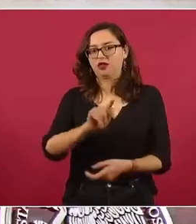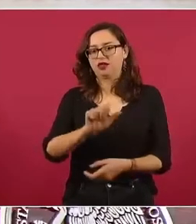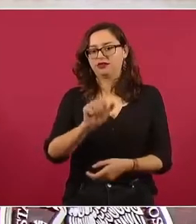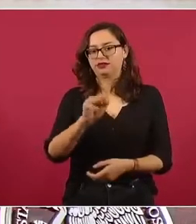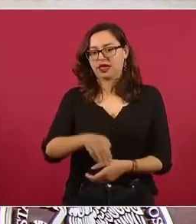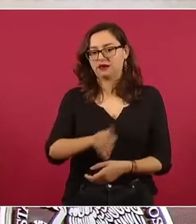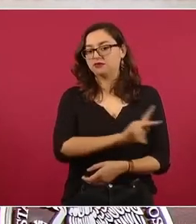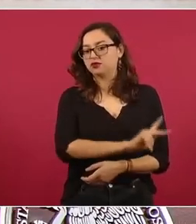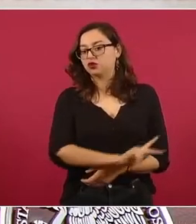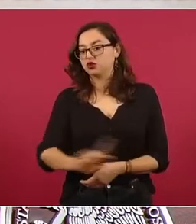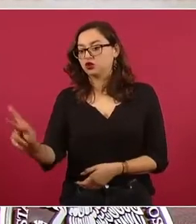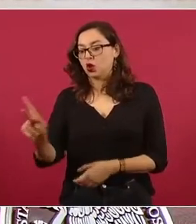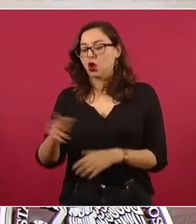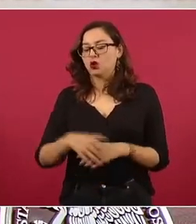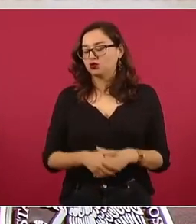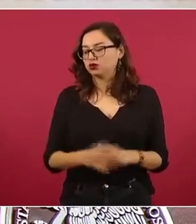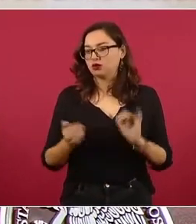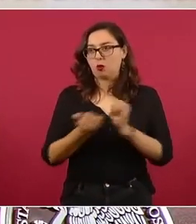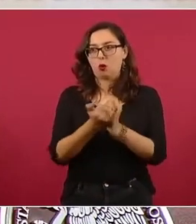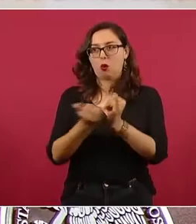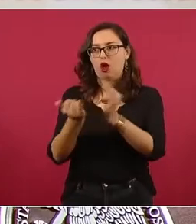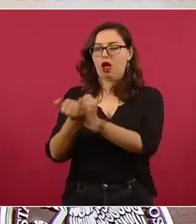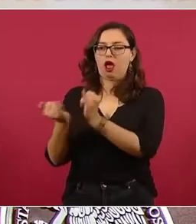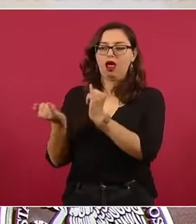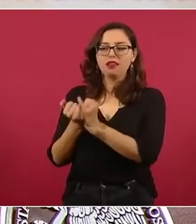Fondo Monetario Internacional, Banco Mundial,